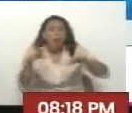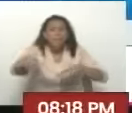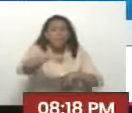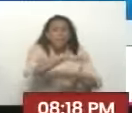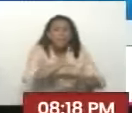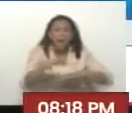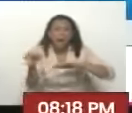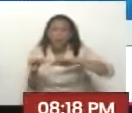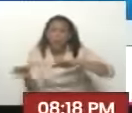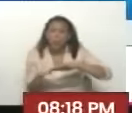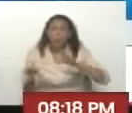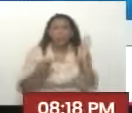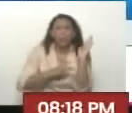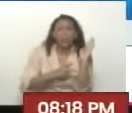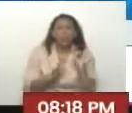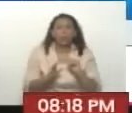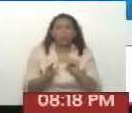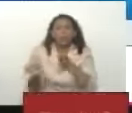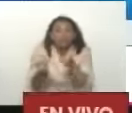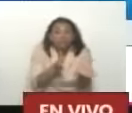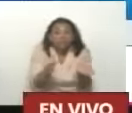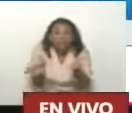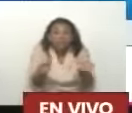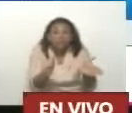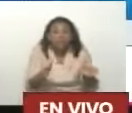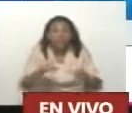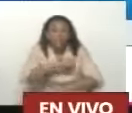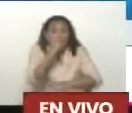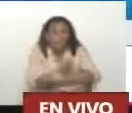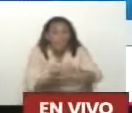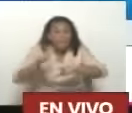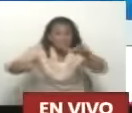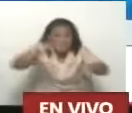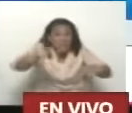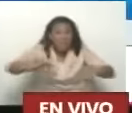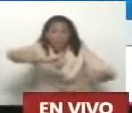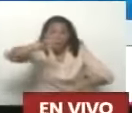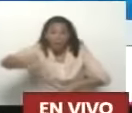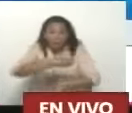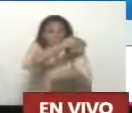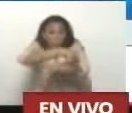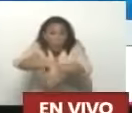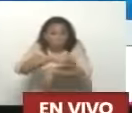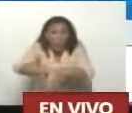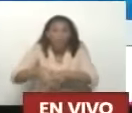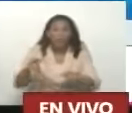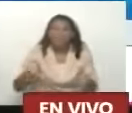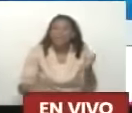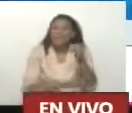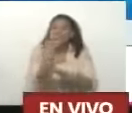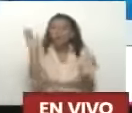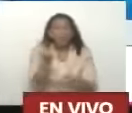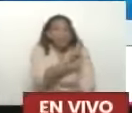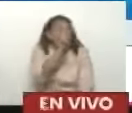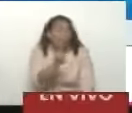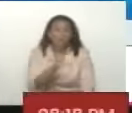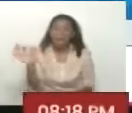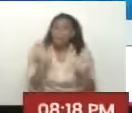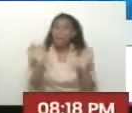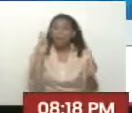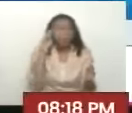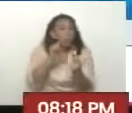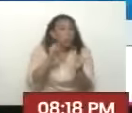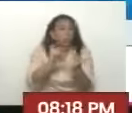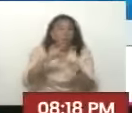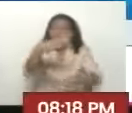nacional Canales Por los cuales Corra el poder Popular Protagónico Esos conceptos Nadie los utilizaba En este país Ni